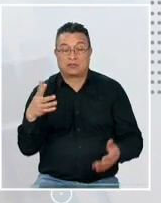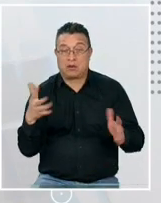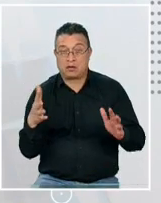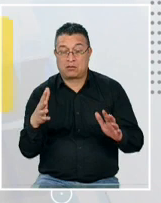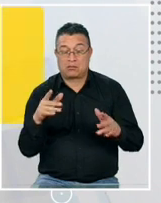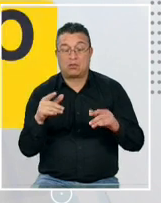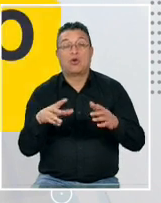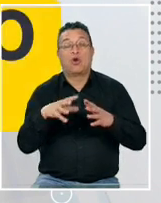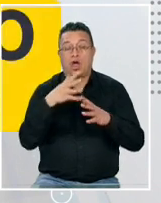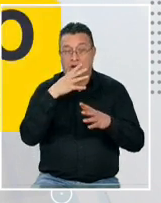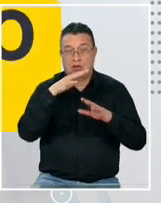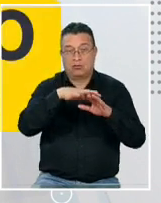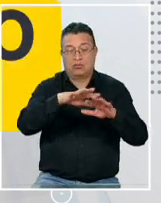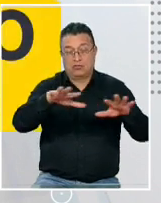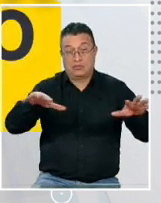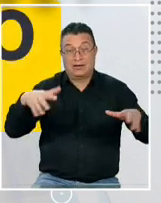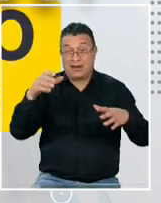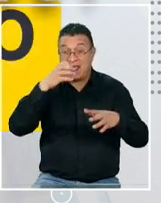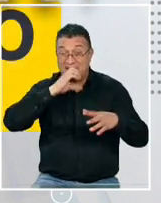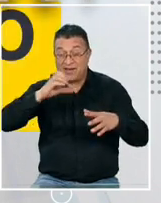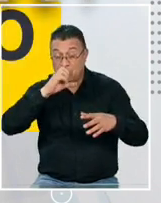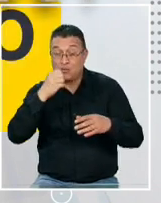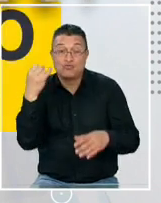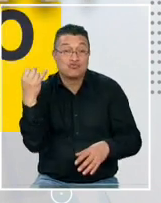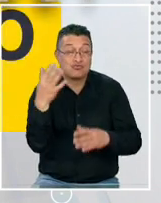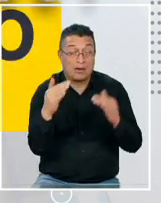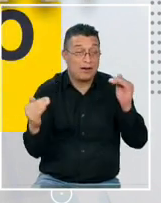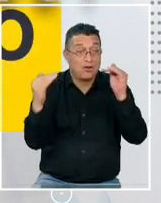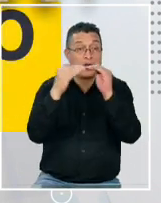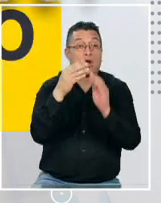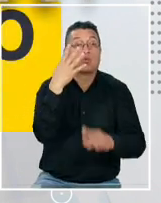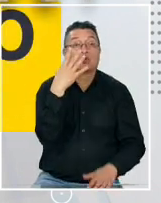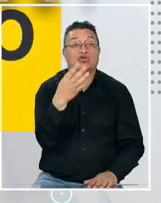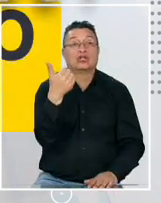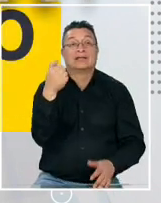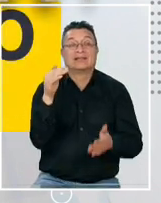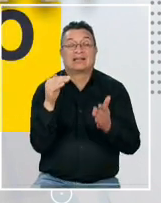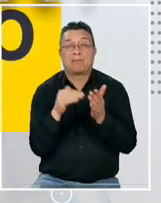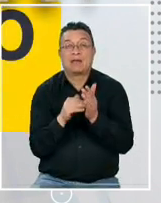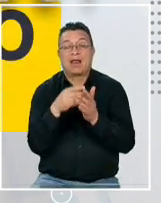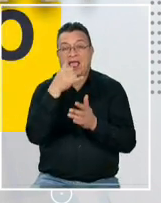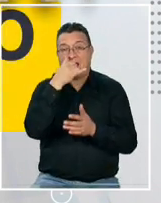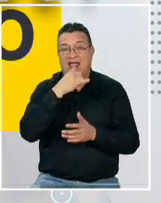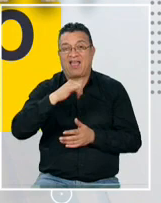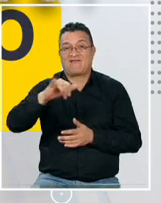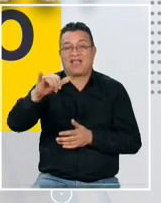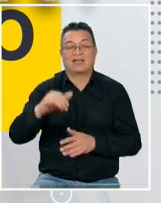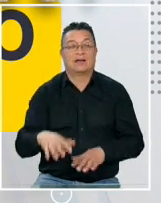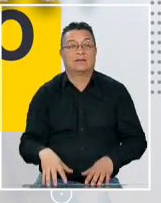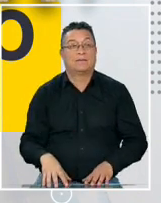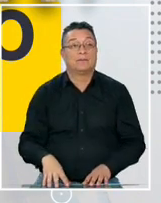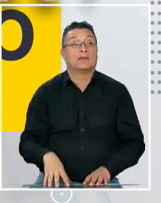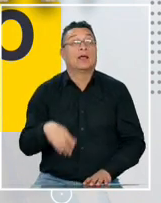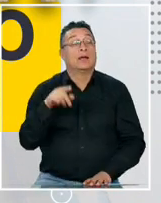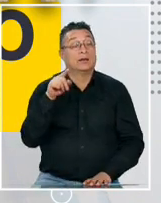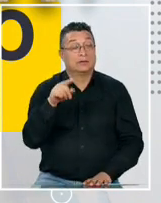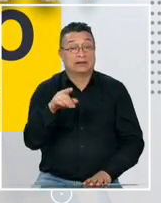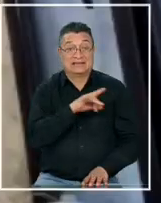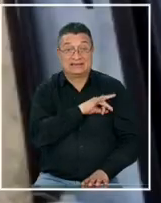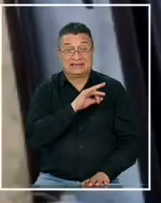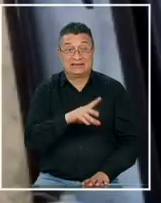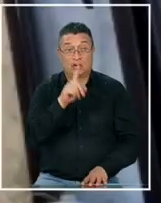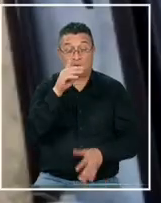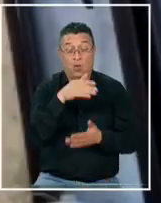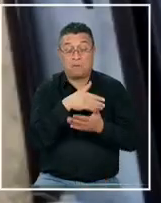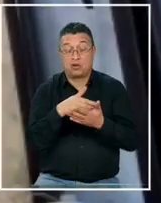decir que flotan en nuestros mares 460 mil elefantes de plástico si le consume un millón de